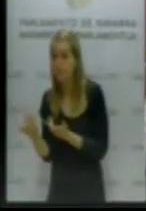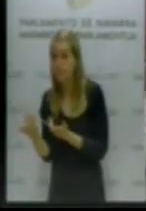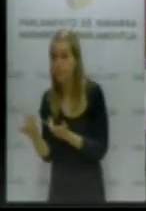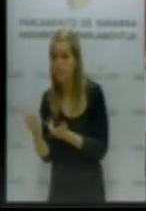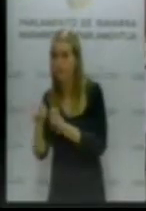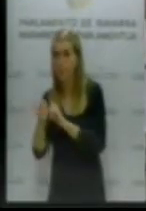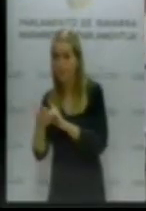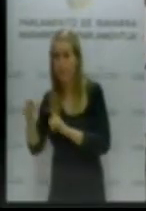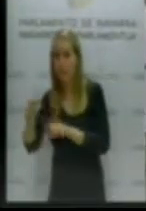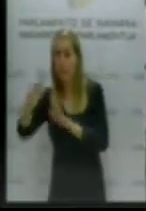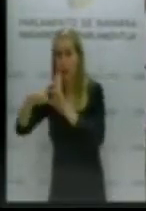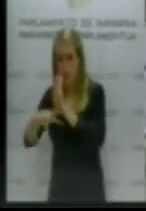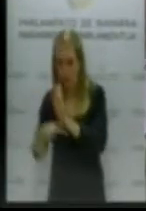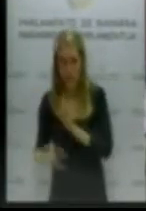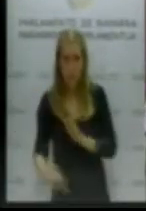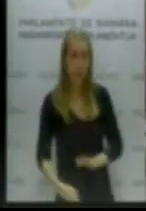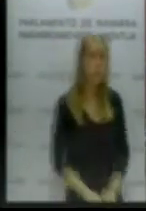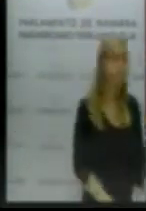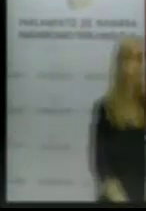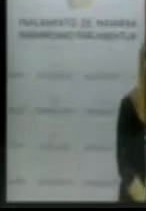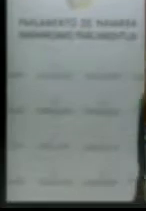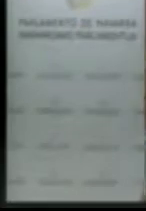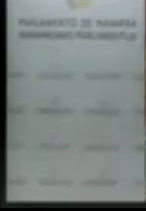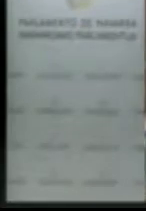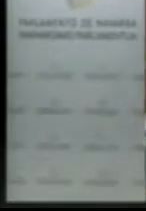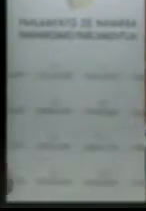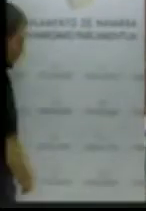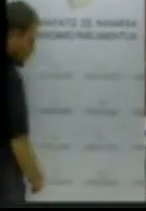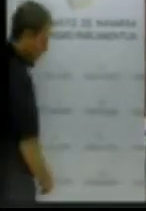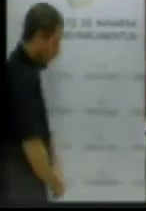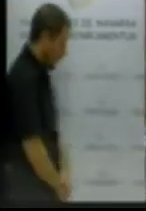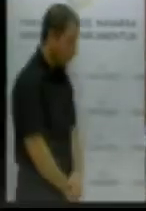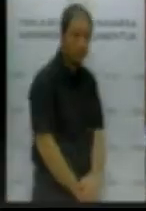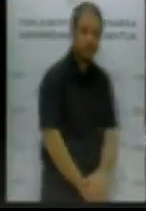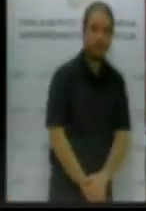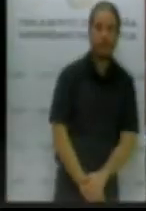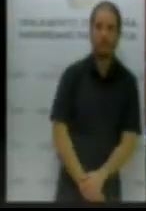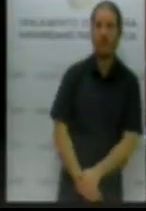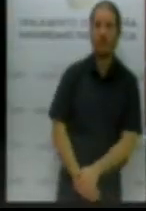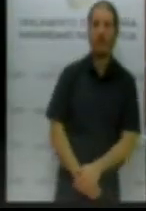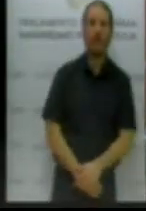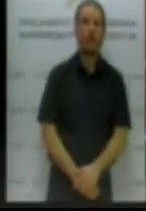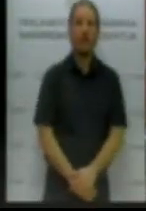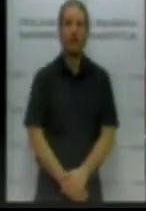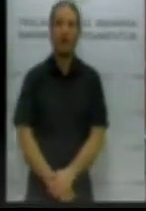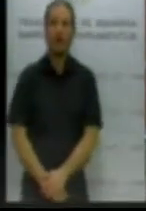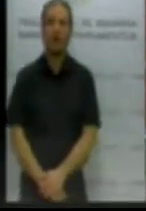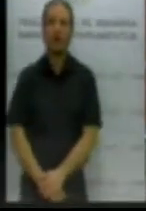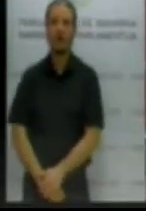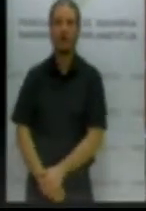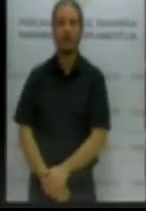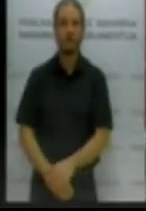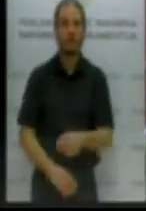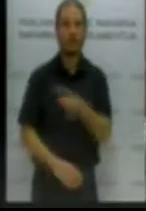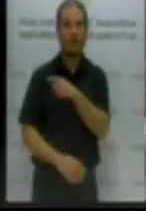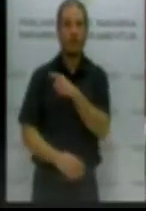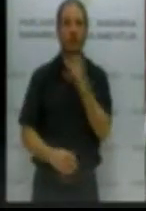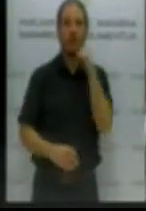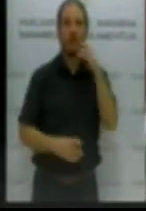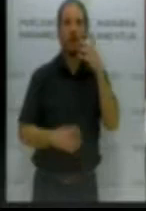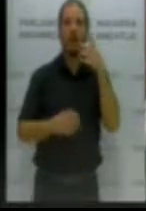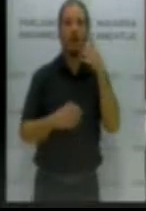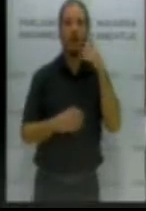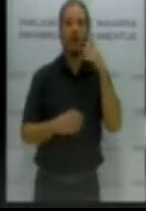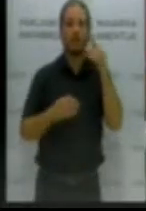cambiara la normativa, perdón la redundancia, han tenido garantizada una renta mínima equivalente al